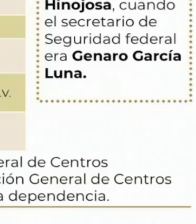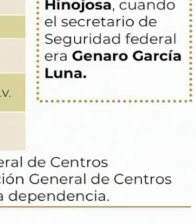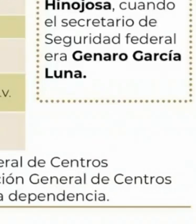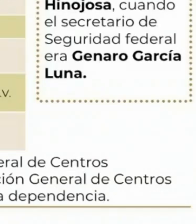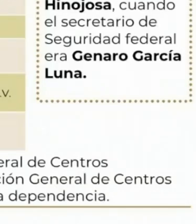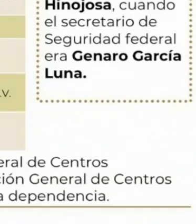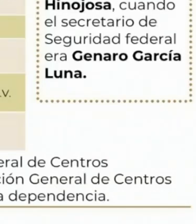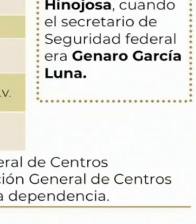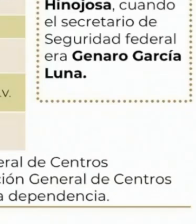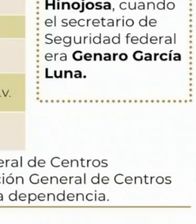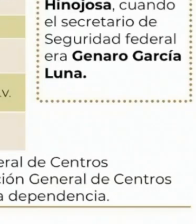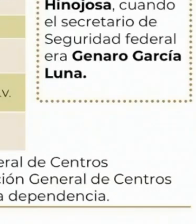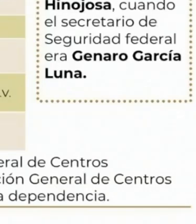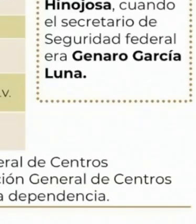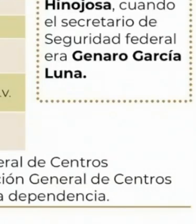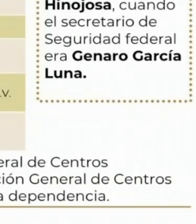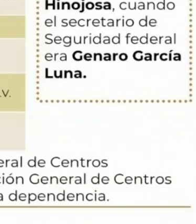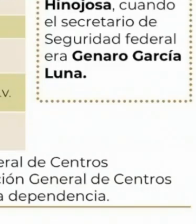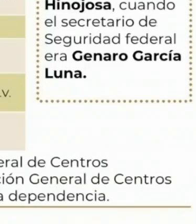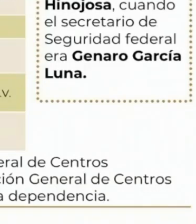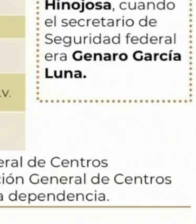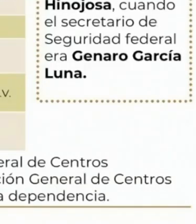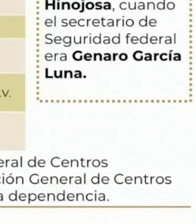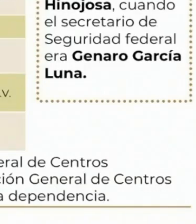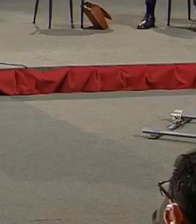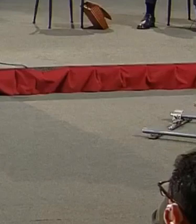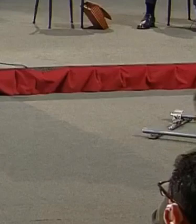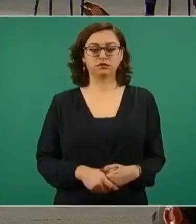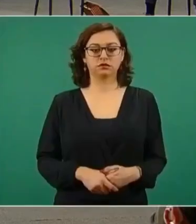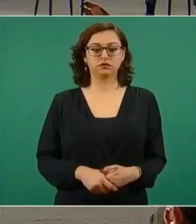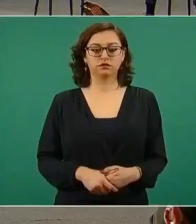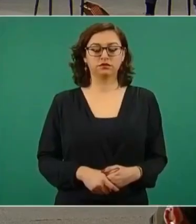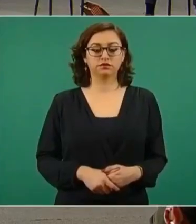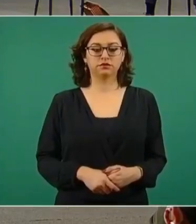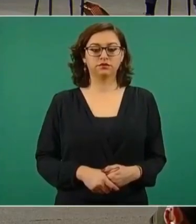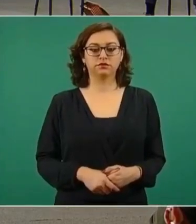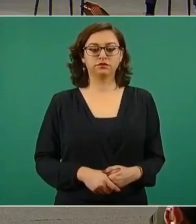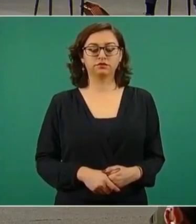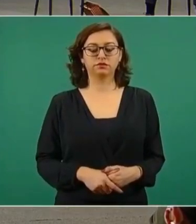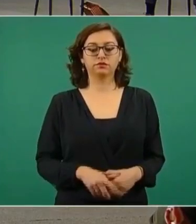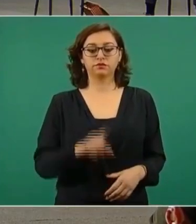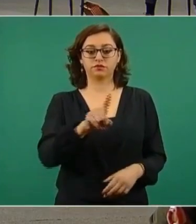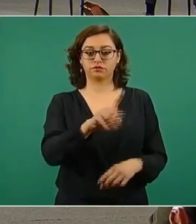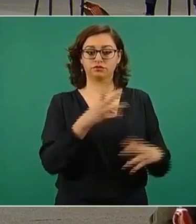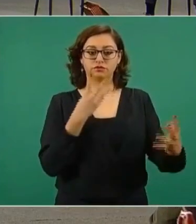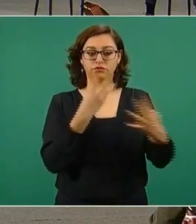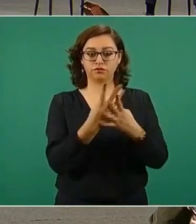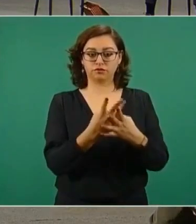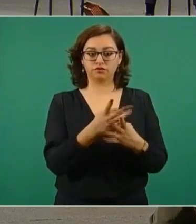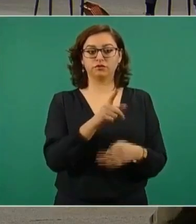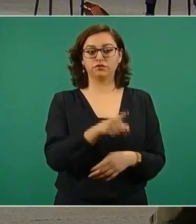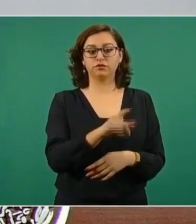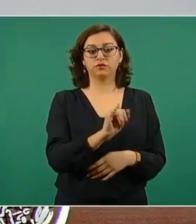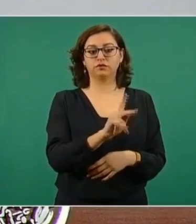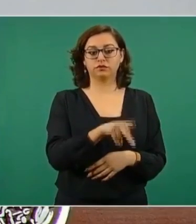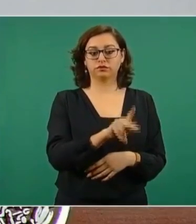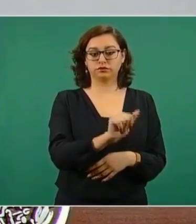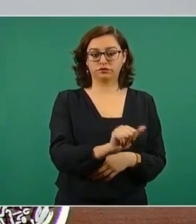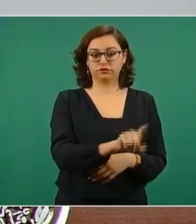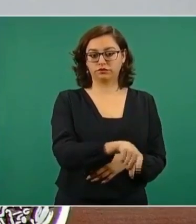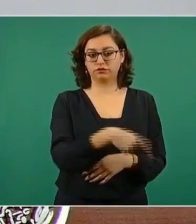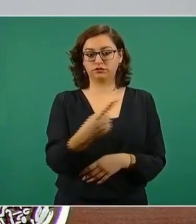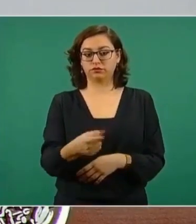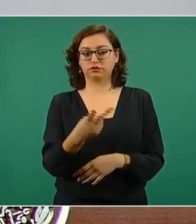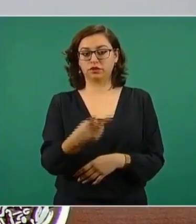penales están en contrato con ICA, dos están de Prodemex y dos